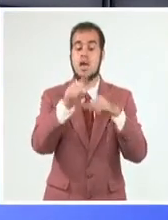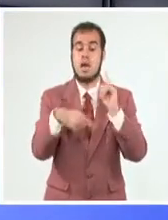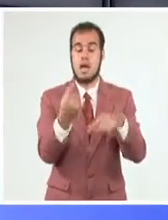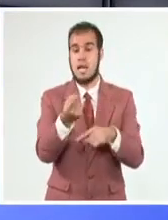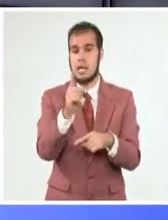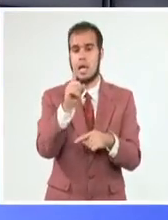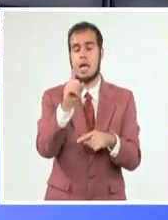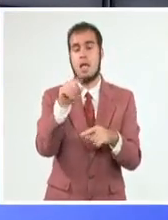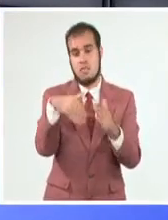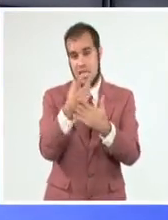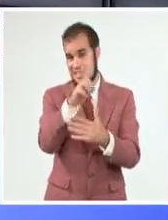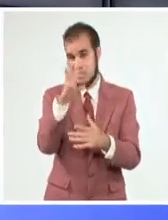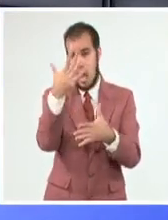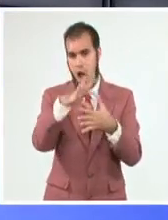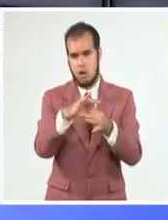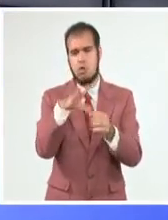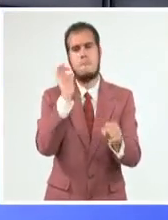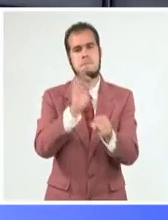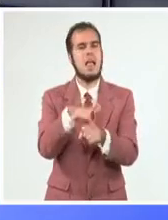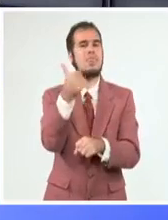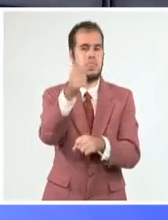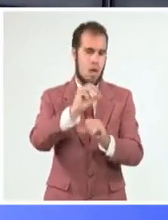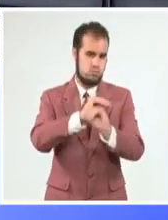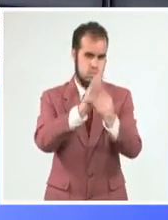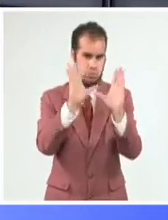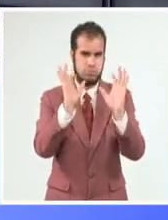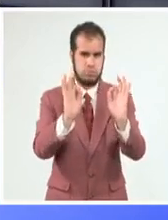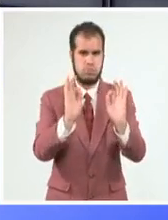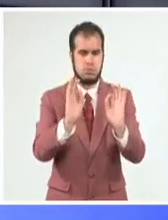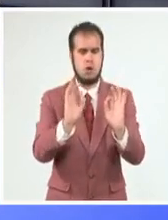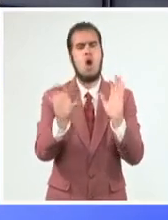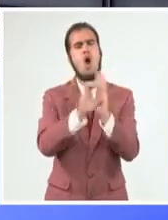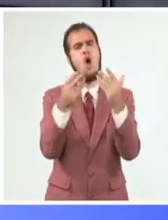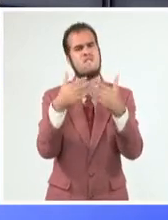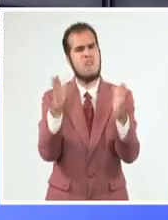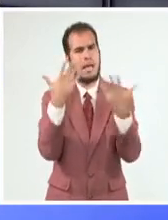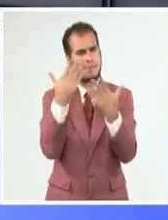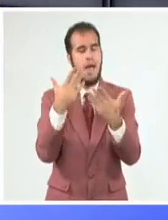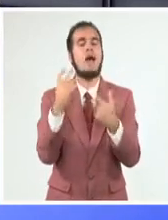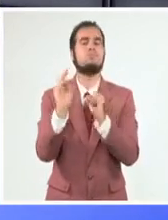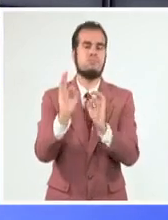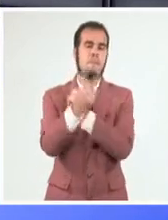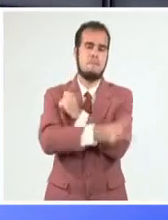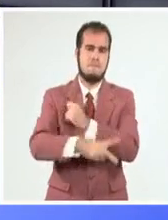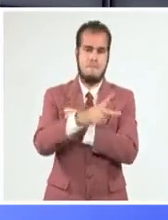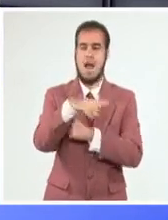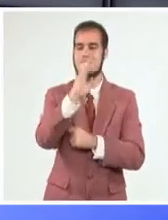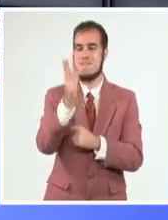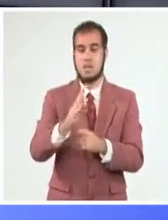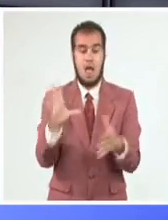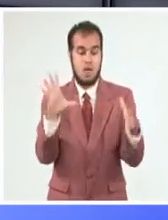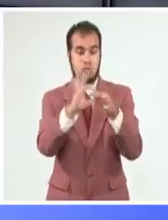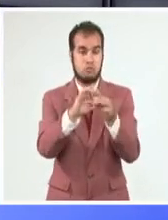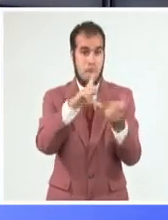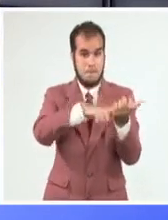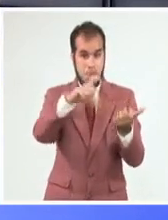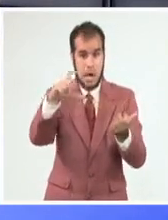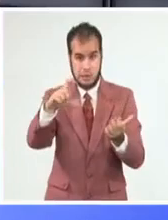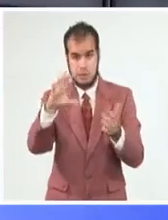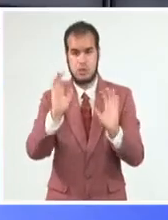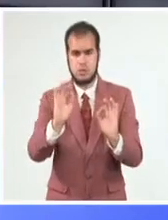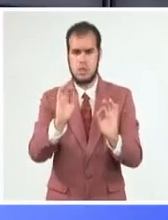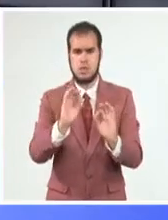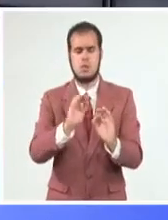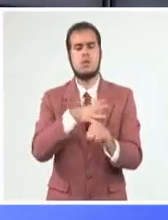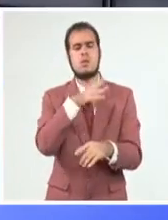de la mañana. Convocado y organizado por la Secretaría Ejecutiva del Foro de Sao Paulo y el Partido Comunista de Cuba, estará presidido por su